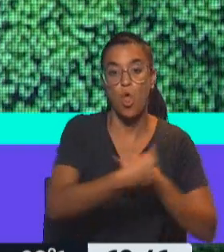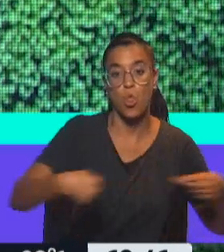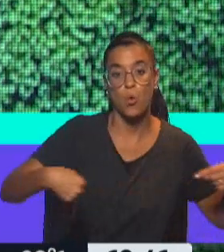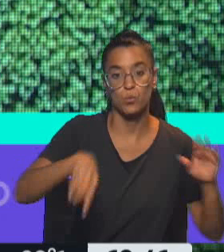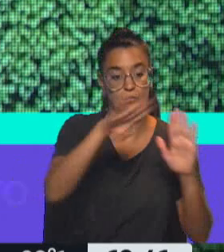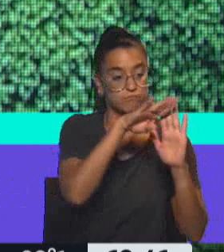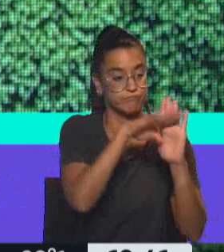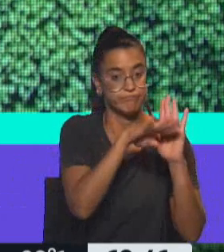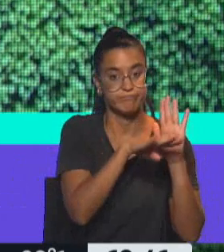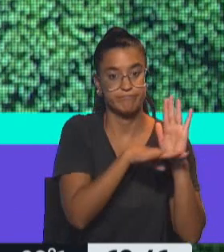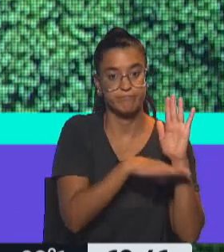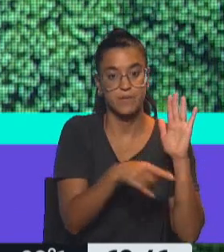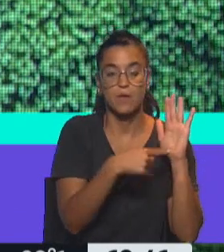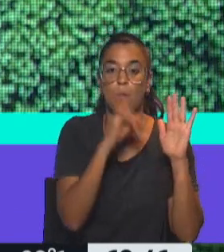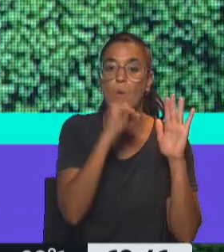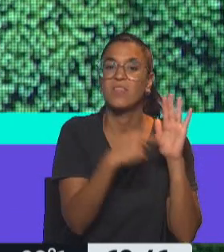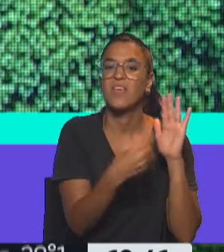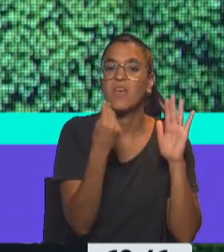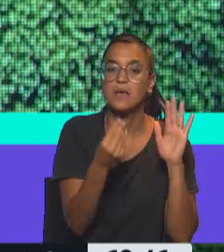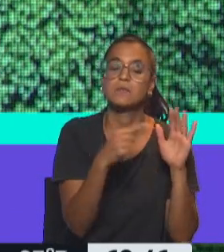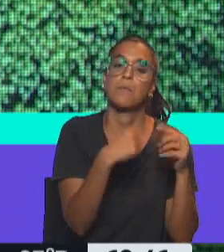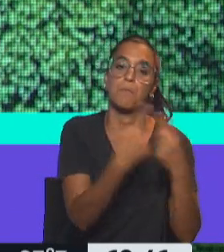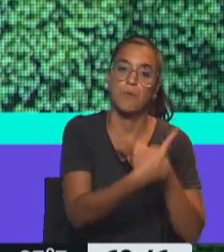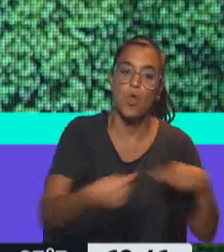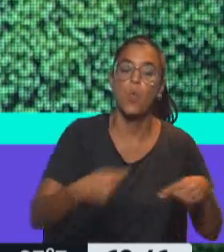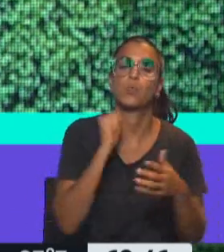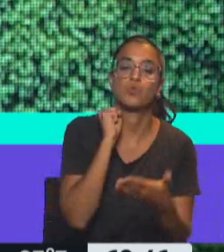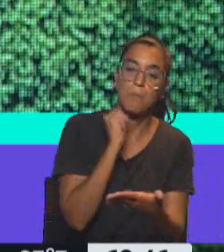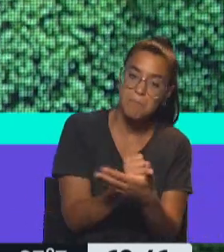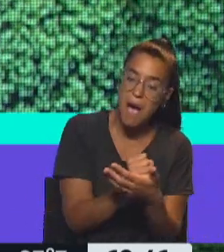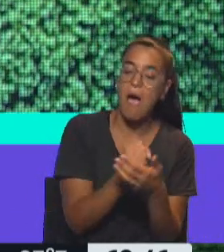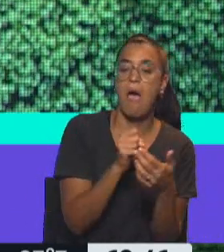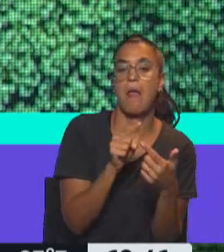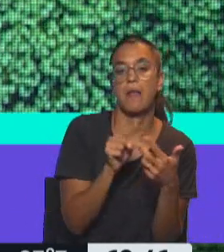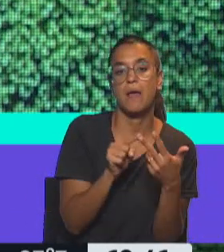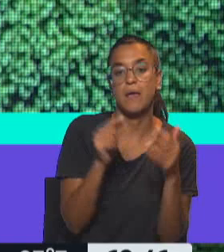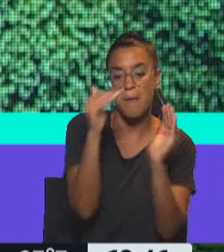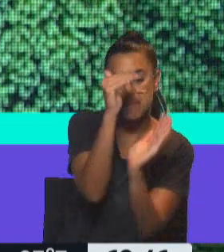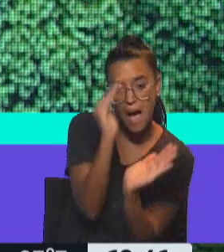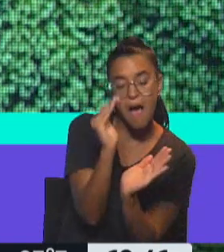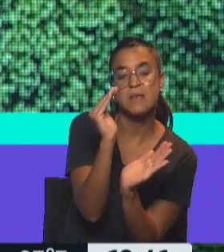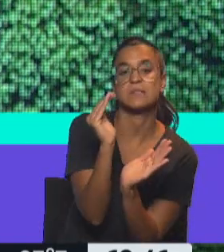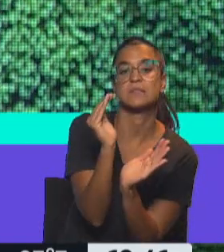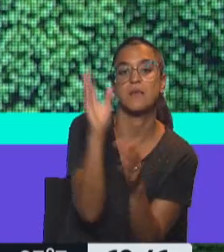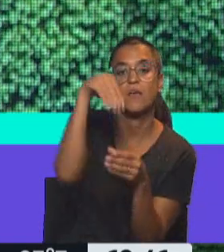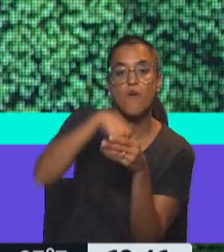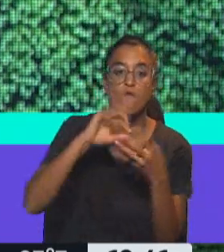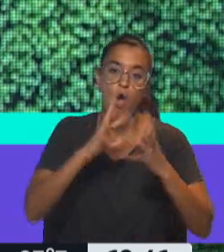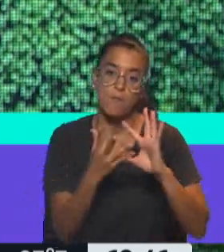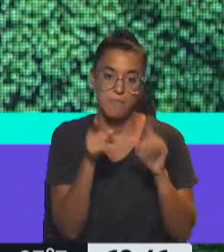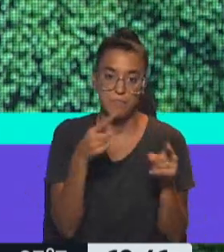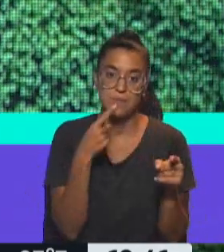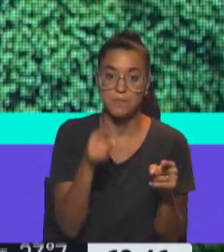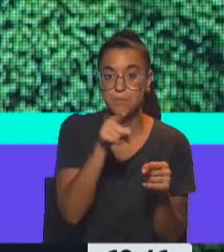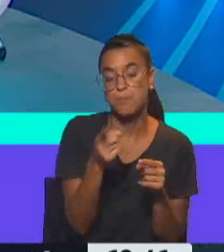claramente descritos, decir, tal producto, tal marca, en tal envase, con tal formato. Ese